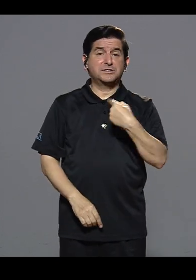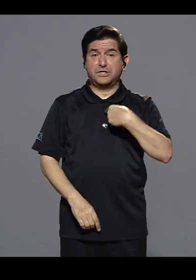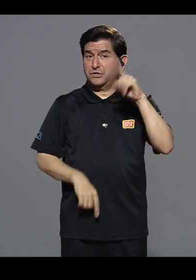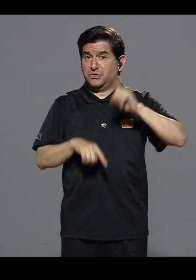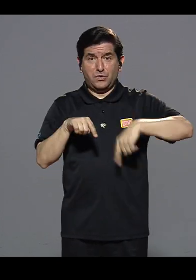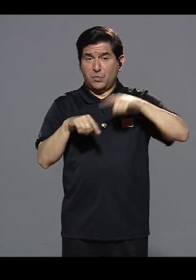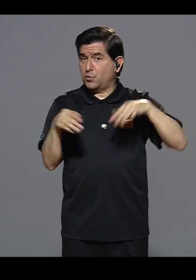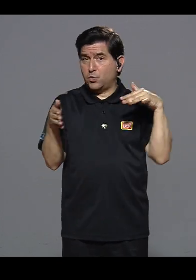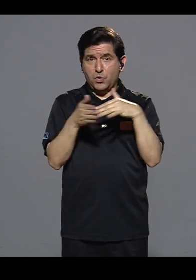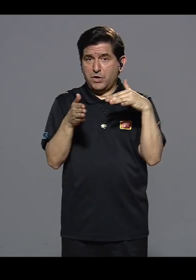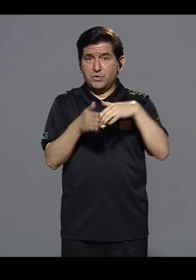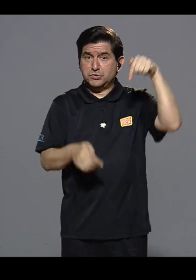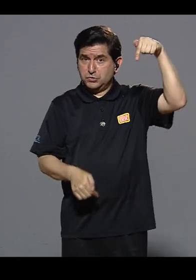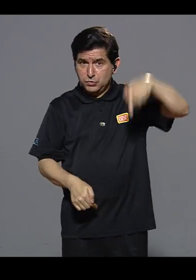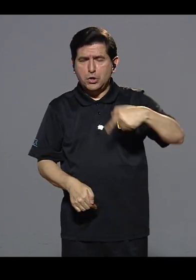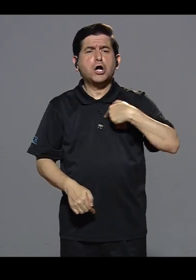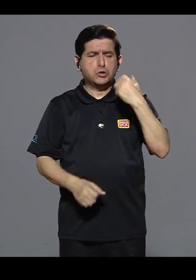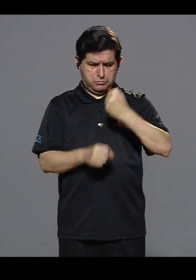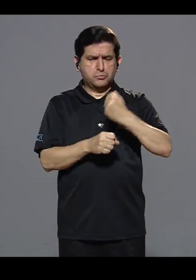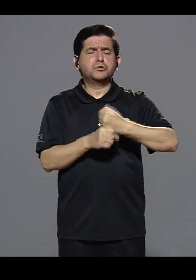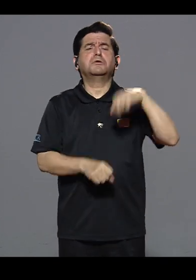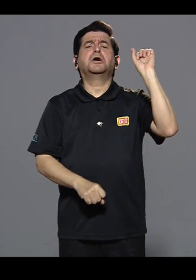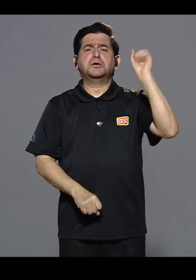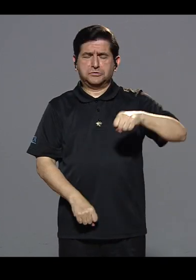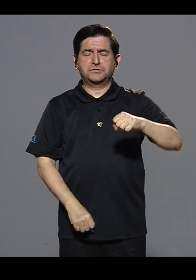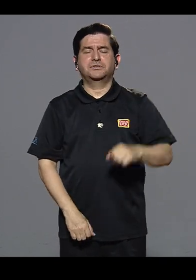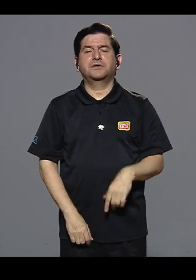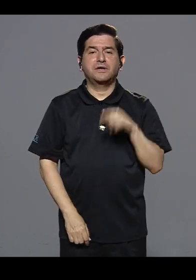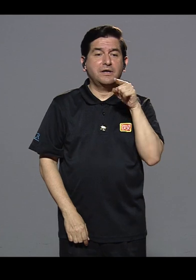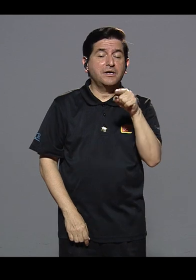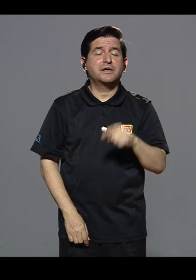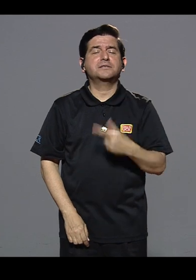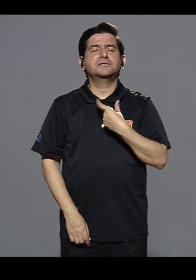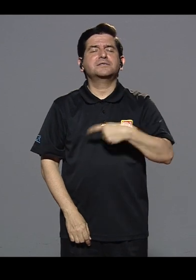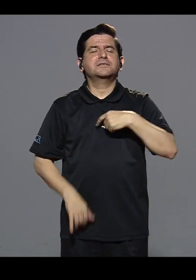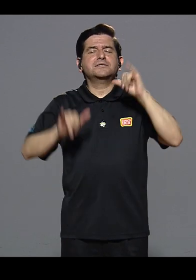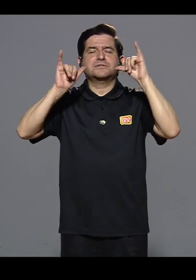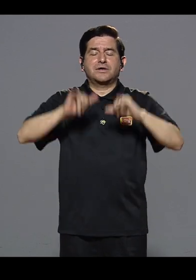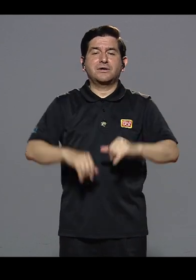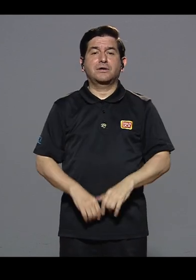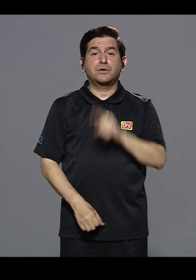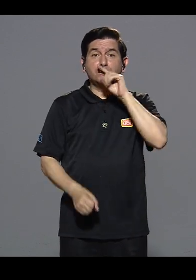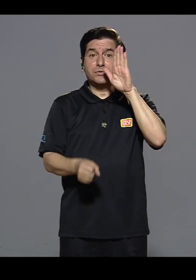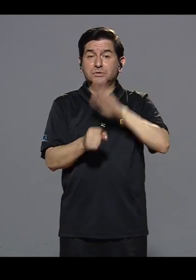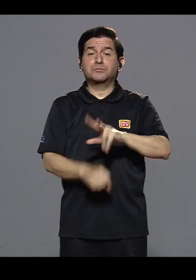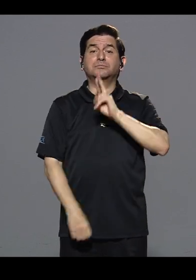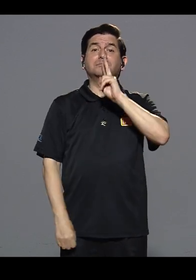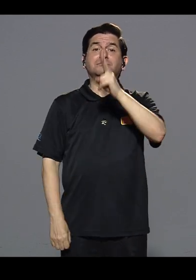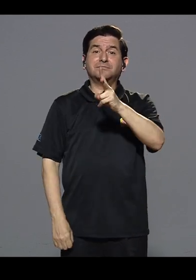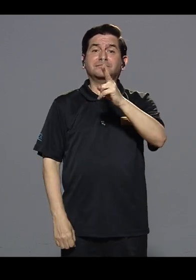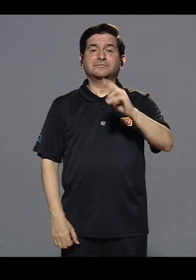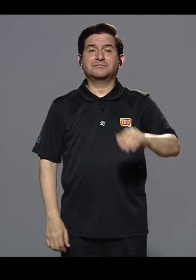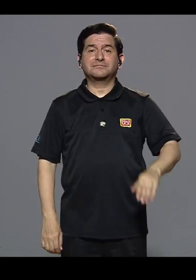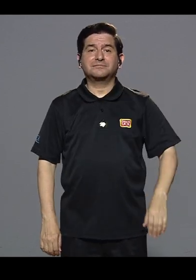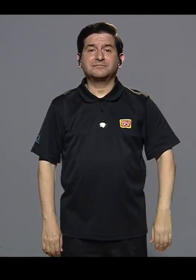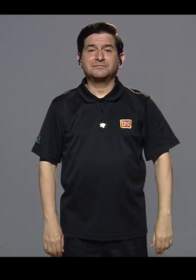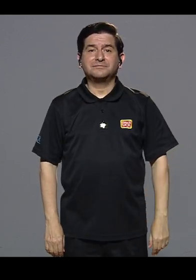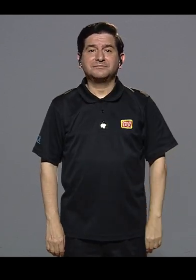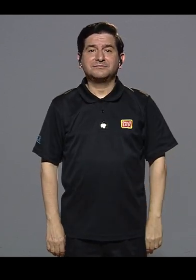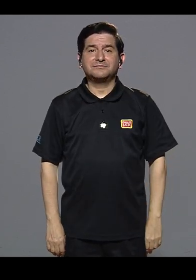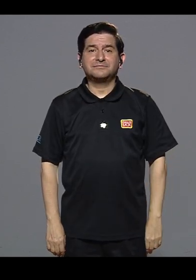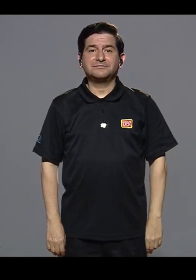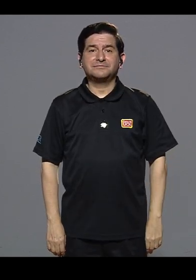Él decía, bueno, si no logro estudiar acá, voy a trabajar. Ese anhelo lo mantuvo y se hizo realidad.